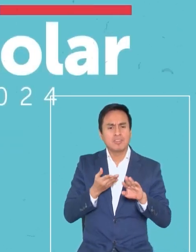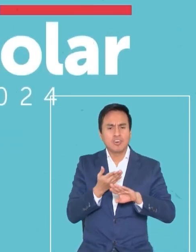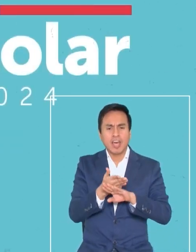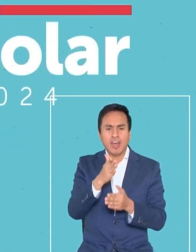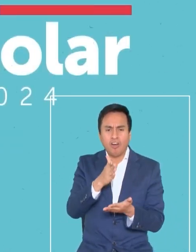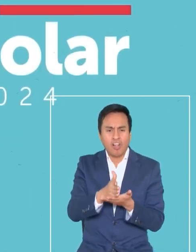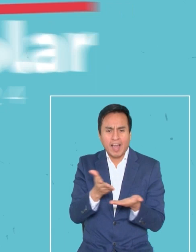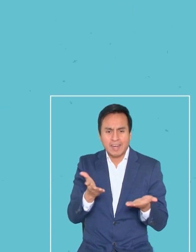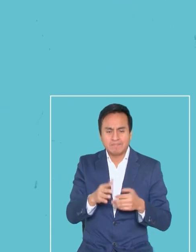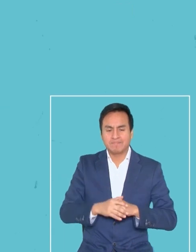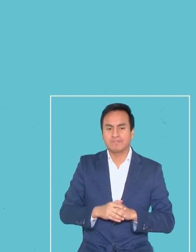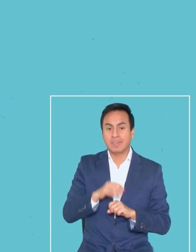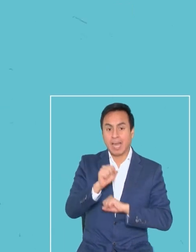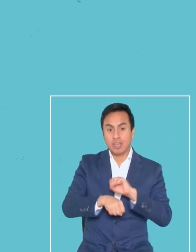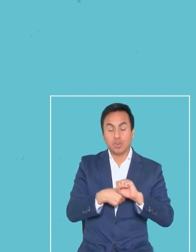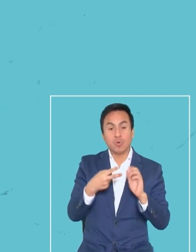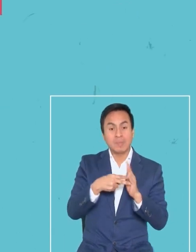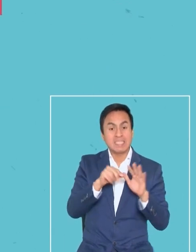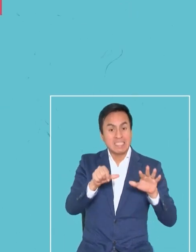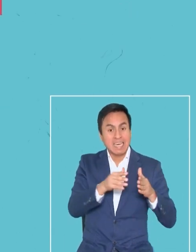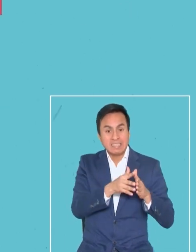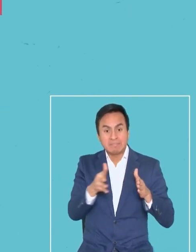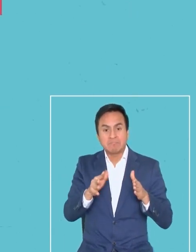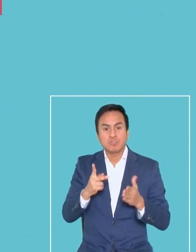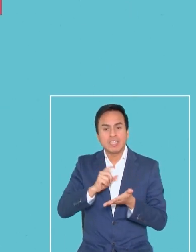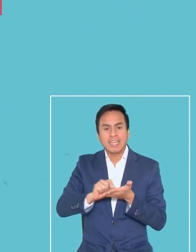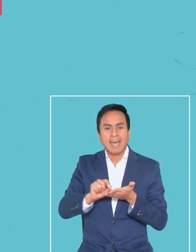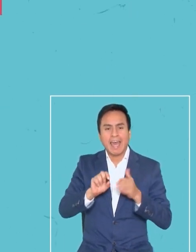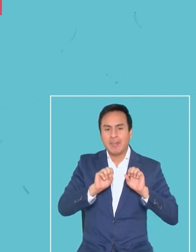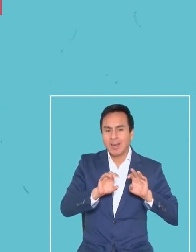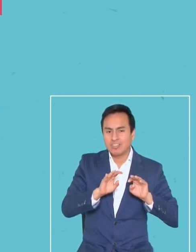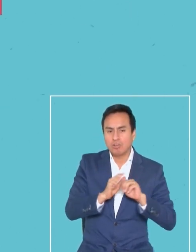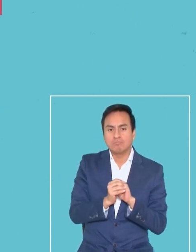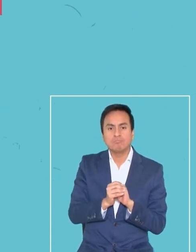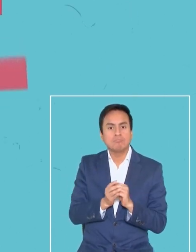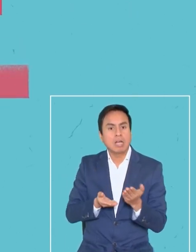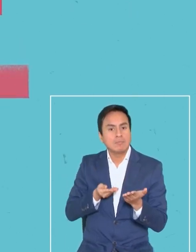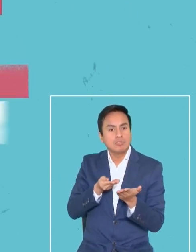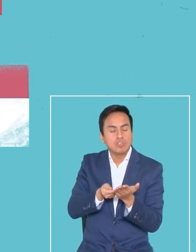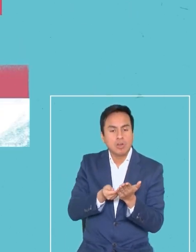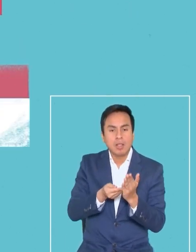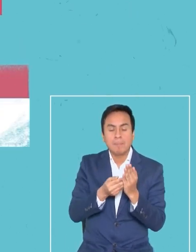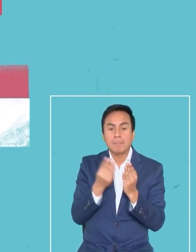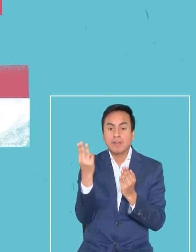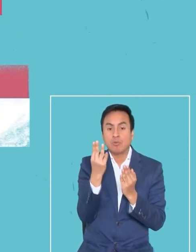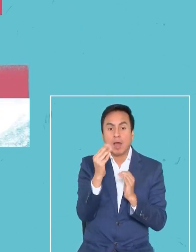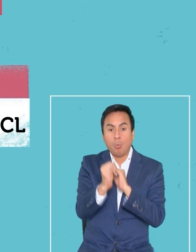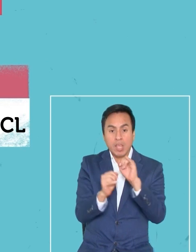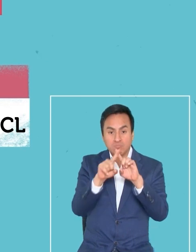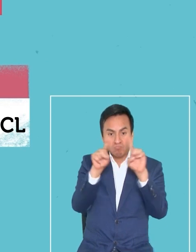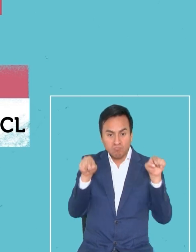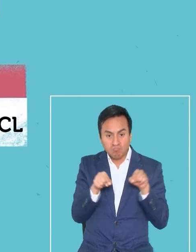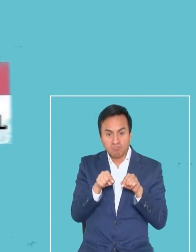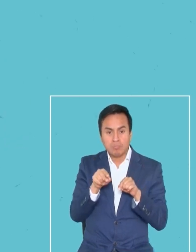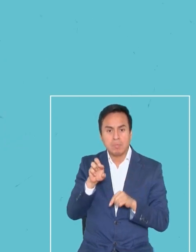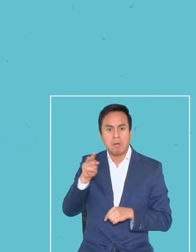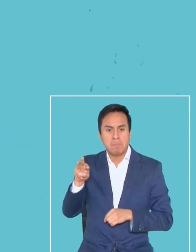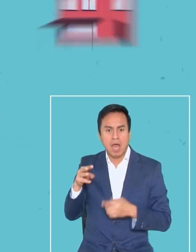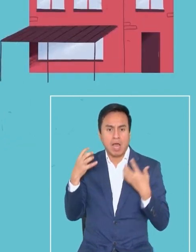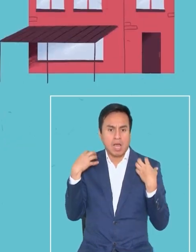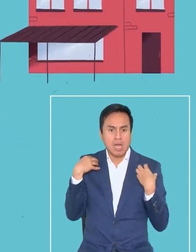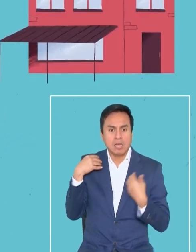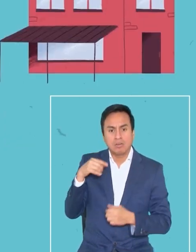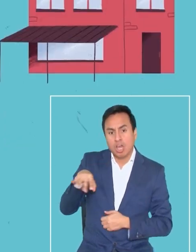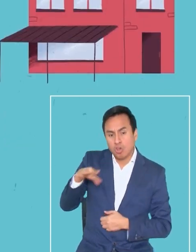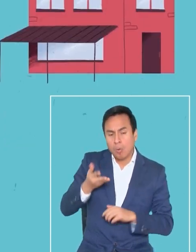el sistema de admisión escolar? Desde 2016 la Subsecretaría de Educación pone a disposición una plataforma web en la que